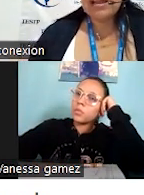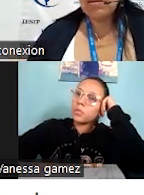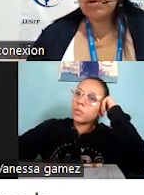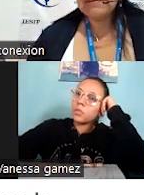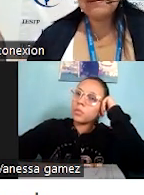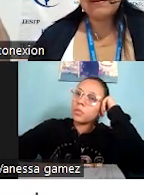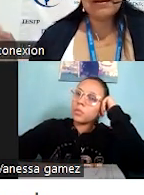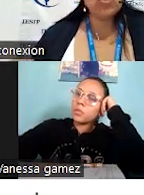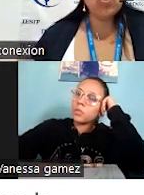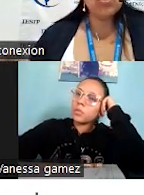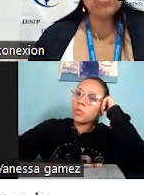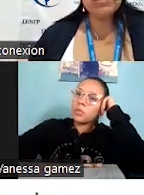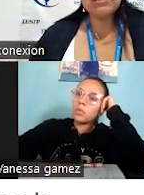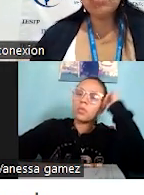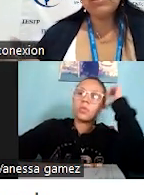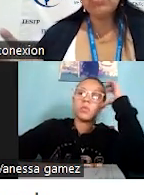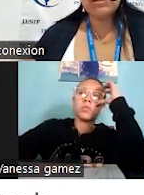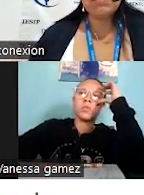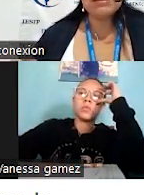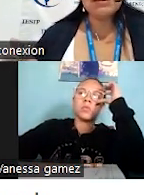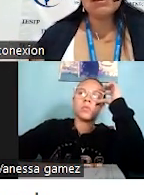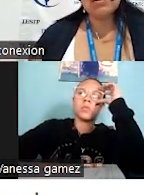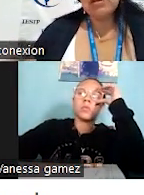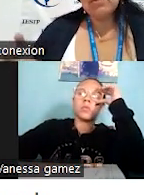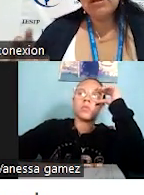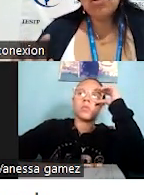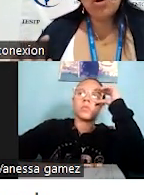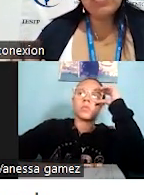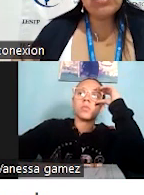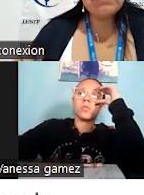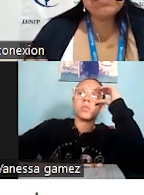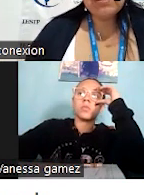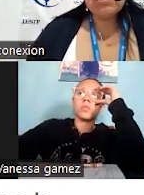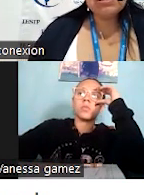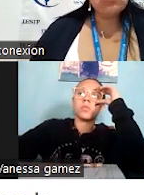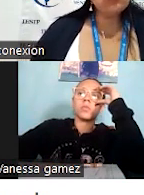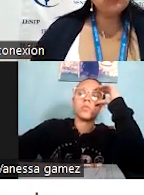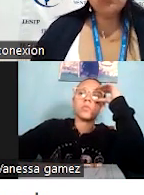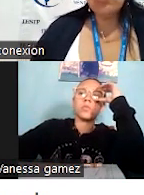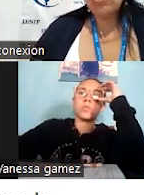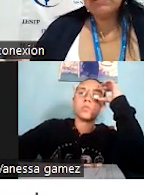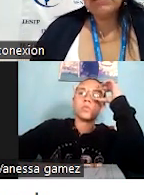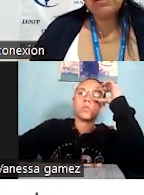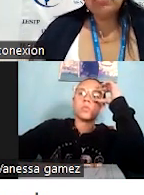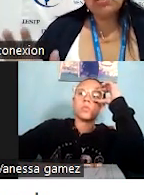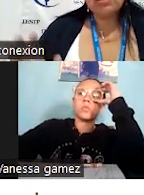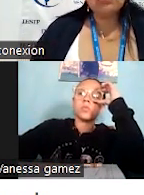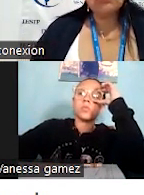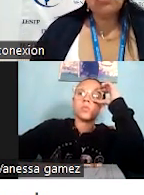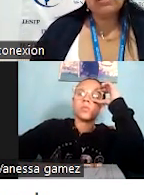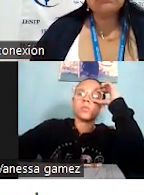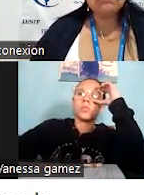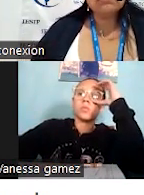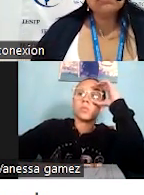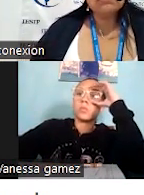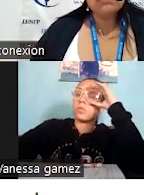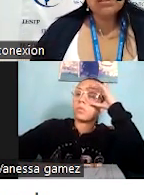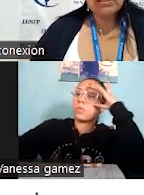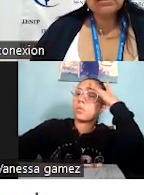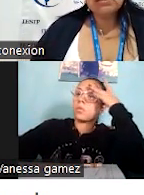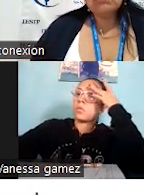cómo hace. Ya le vamos a cerrar el tubo. No, mire, el plomero viene mañana. No, pero cámbienme de habitación. No, no puedo cambiarlas porque no, no hay.